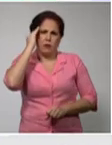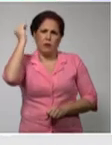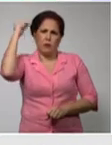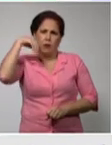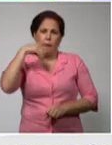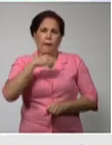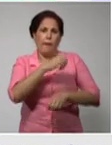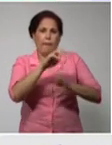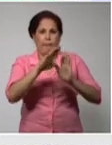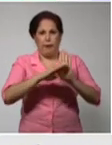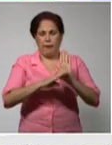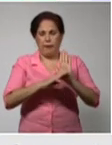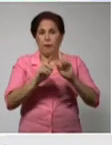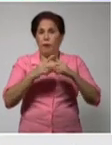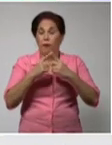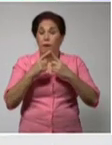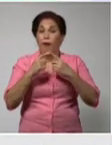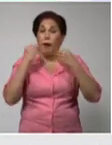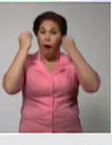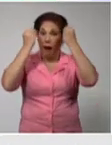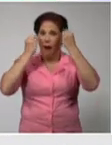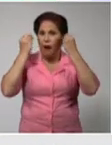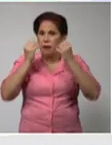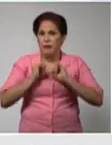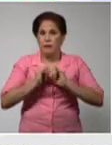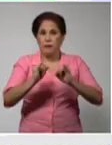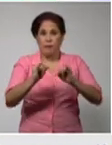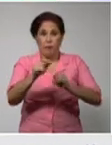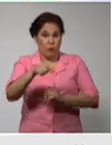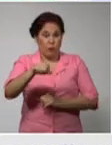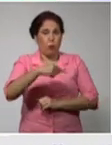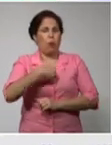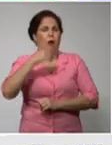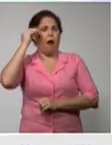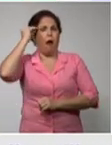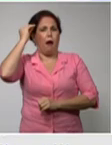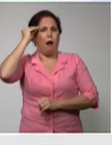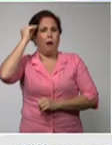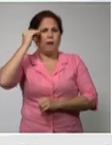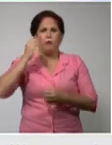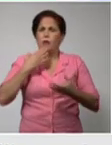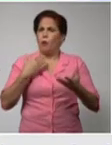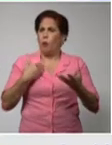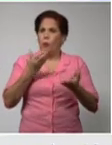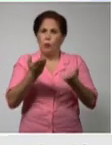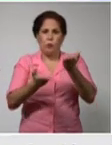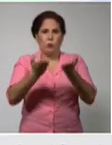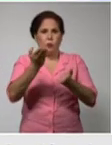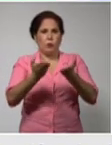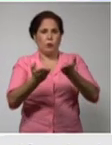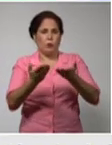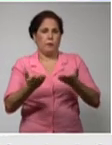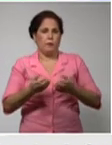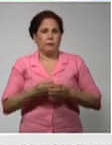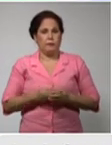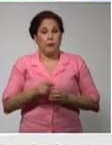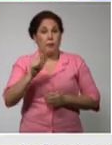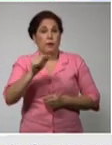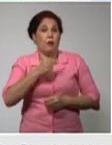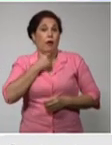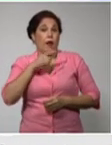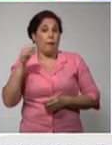sus propios análisis como ya hemos aprendido el factor de casos importados